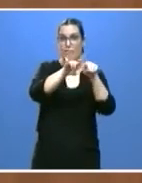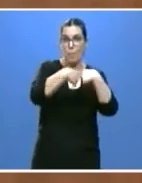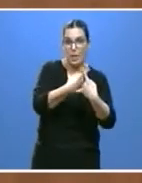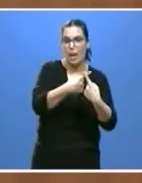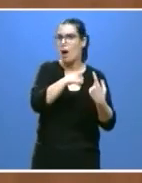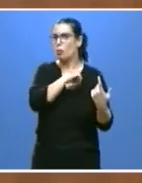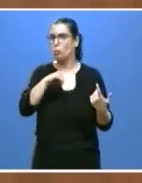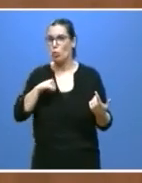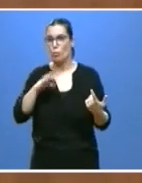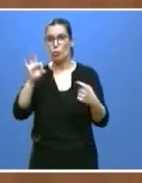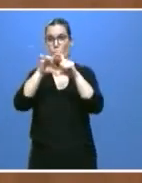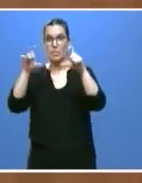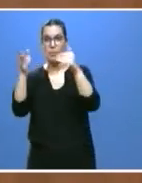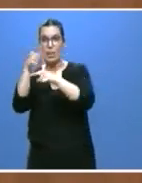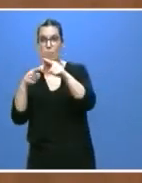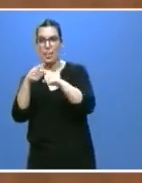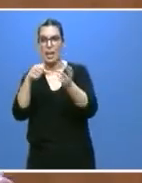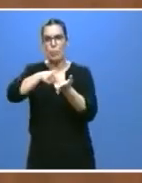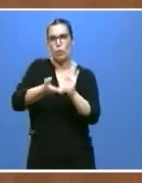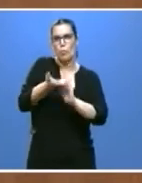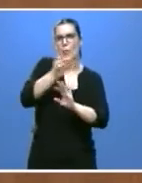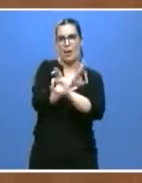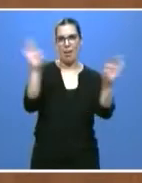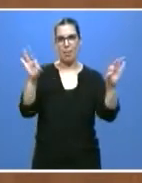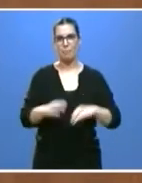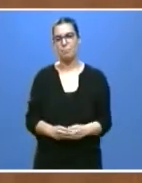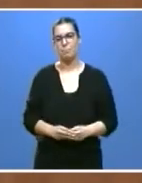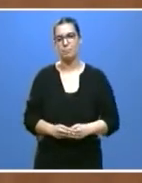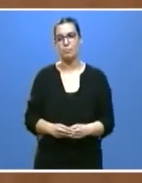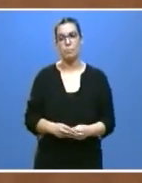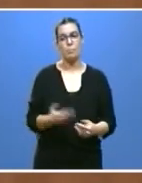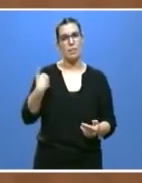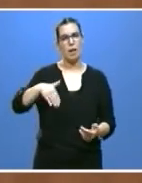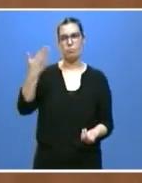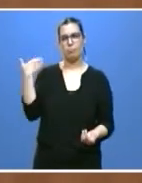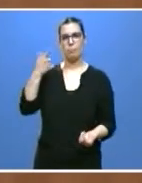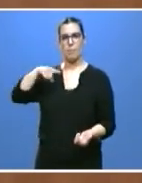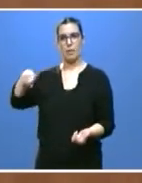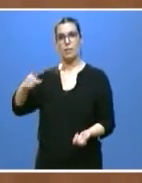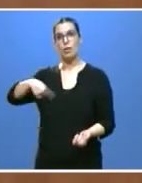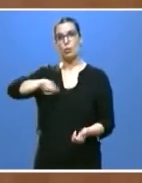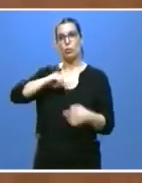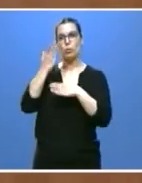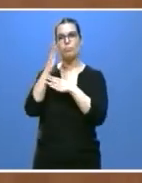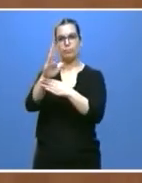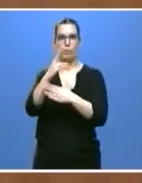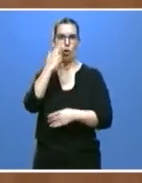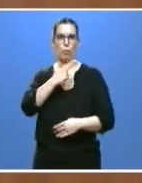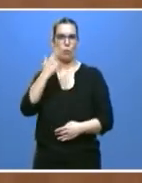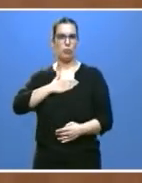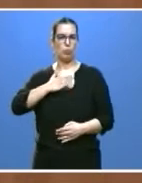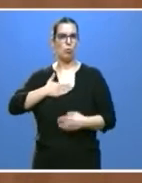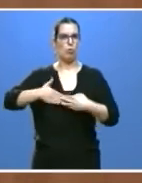autónomos y a las pymes. Hace varios meses presentamos en estas Cortes uno de nuestros compromisos de Gobierno,